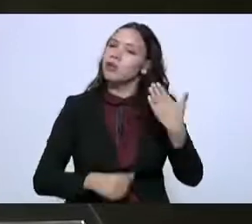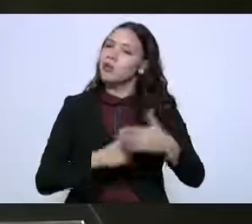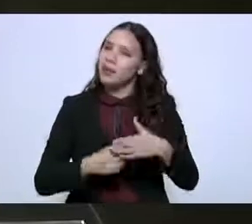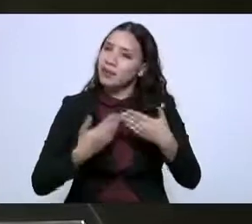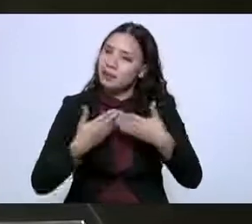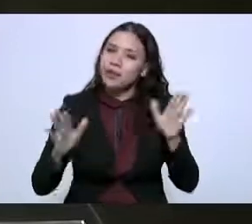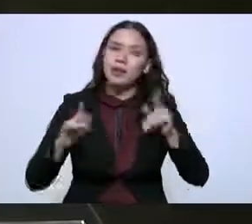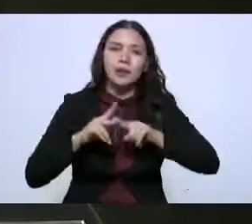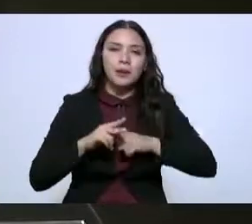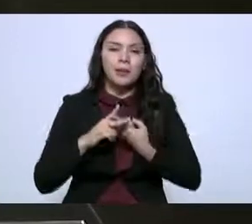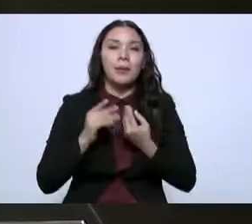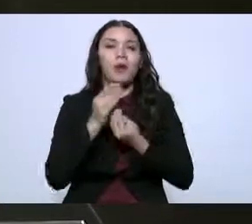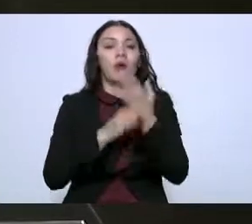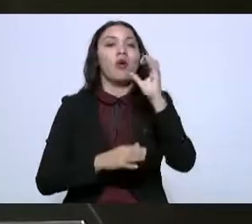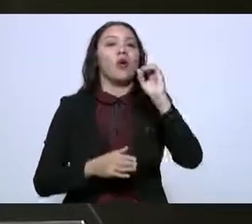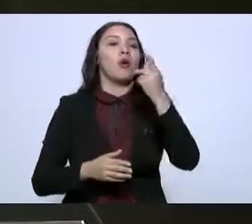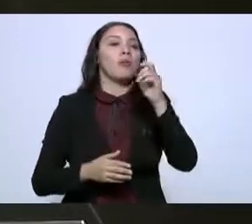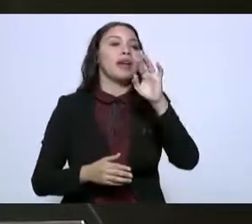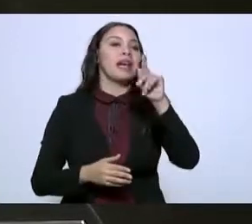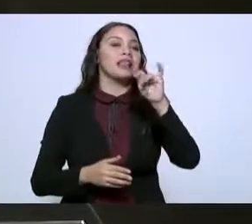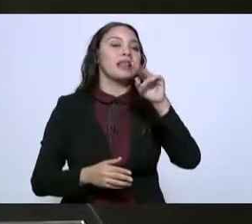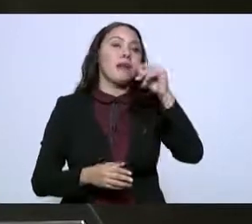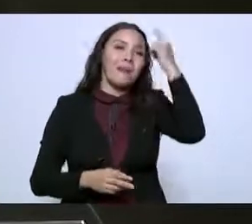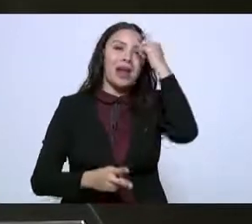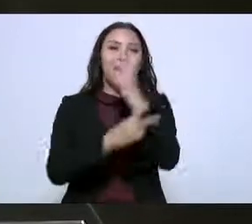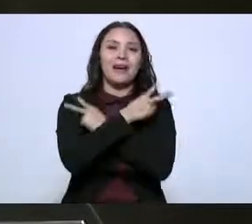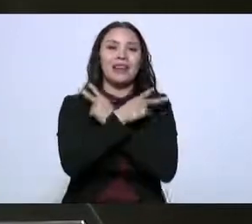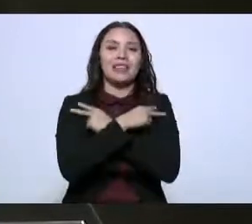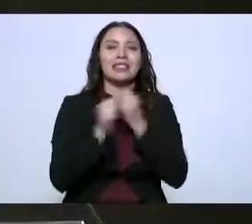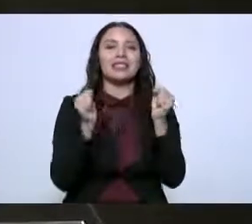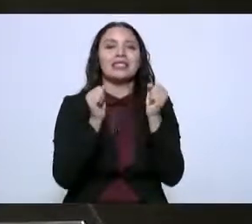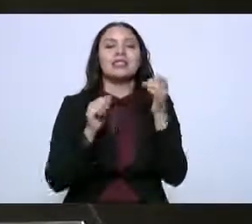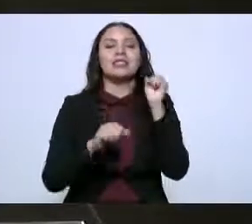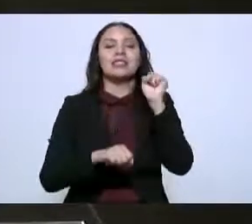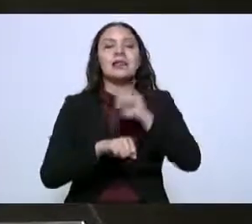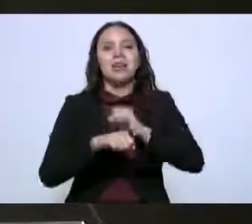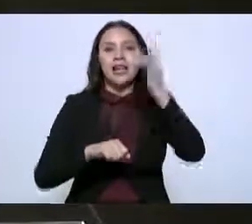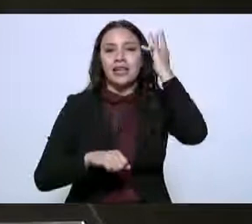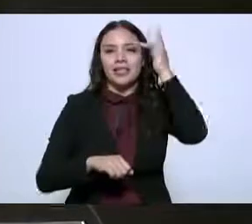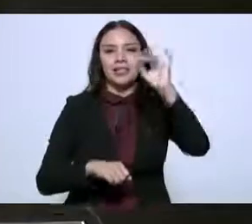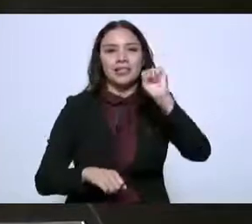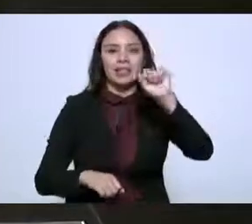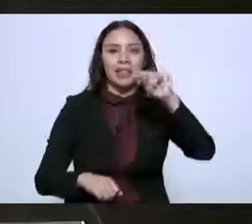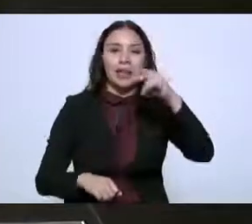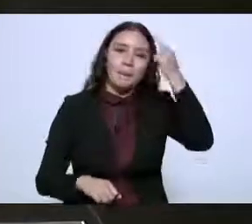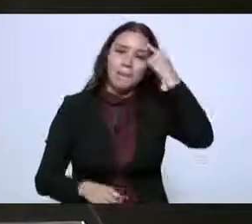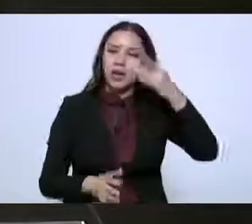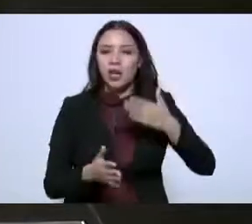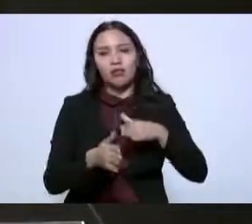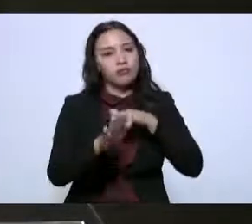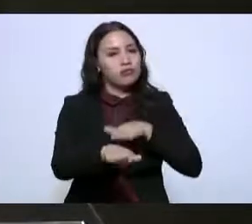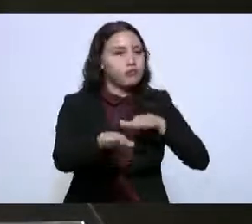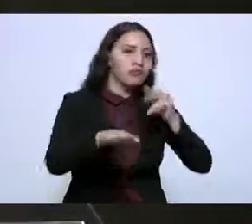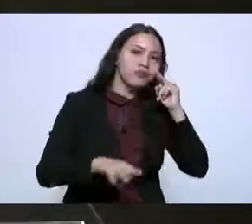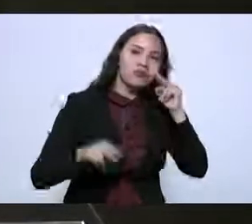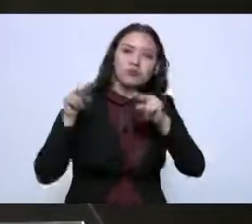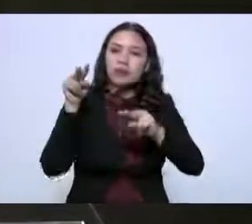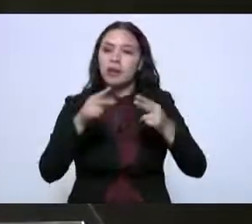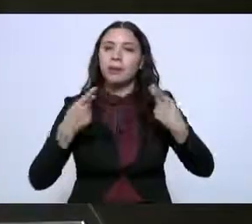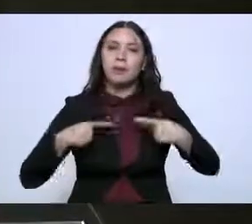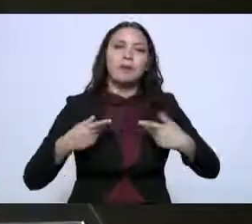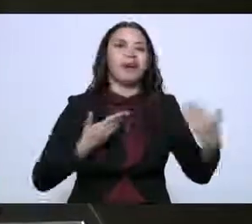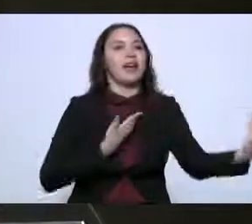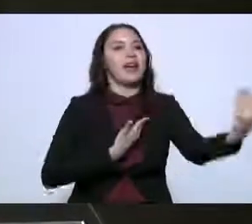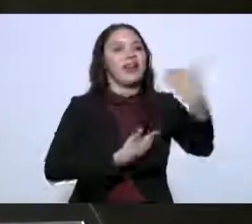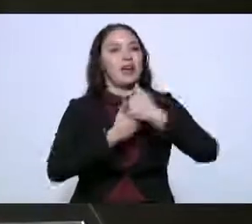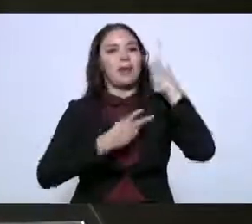del operativo vacacional de Semana Santa 23 en donde se hará una gran caravana de los migrantes que vienen